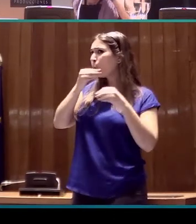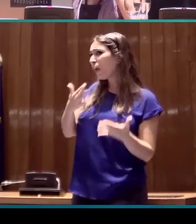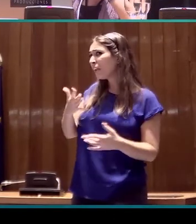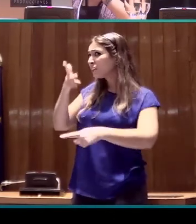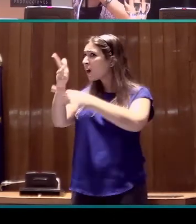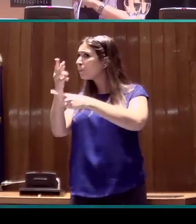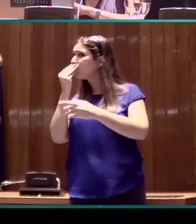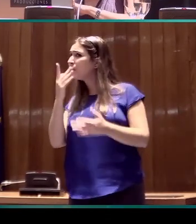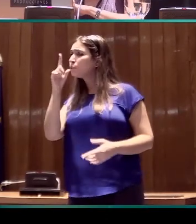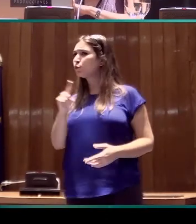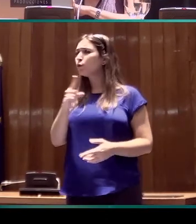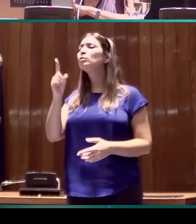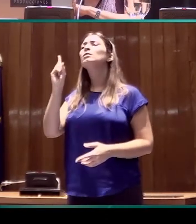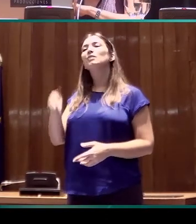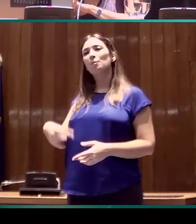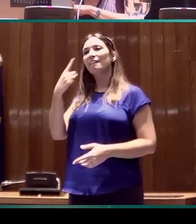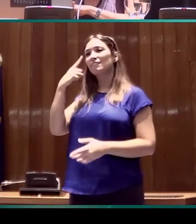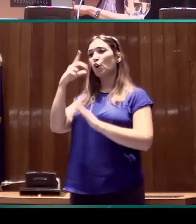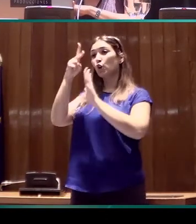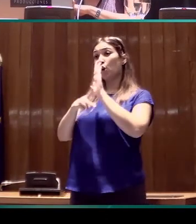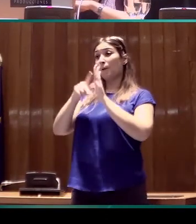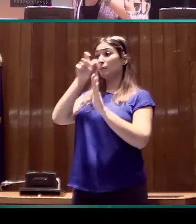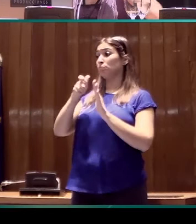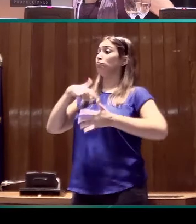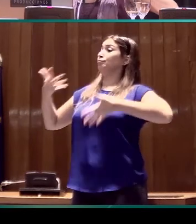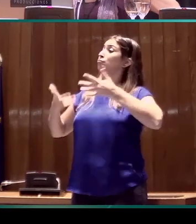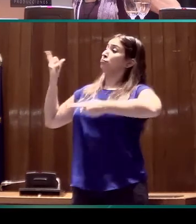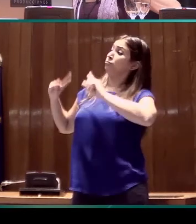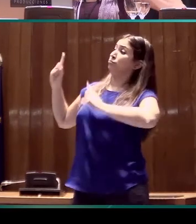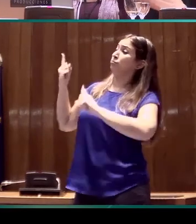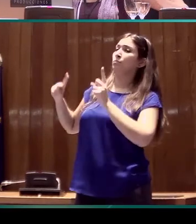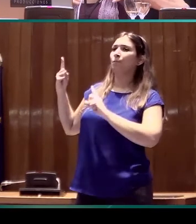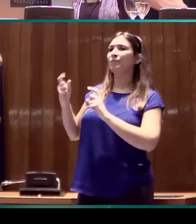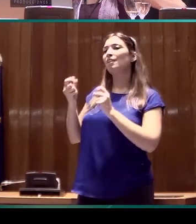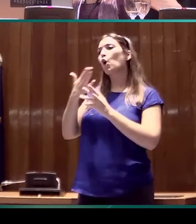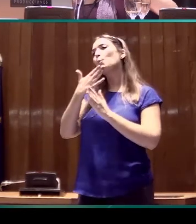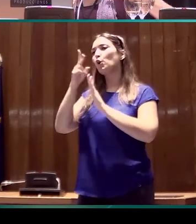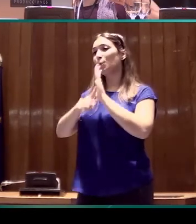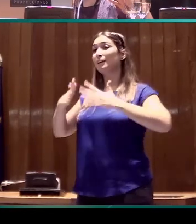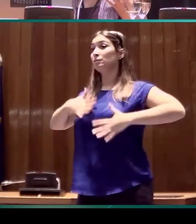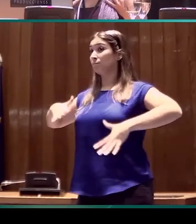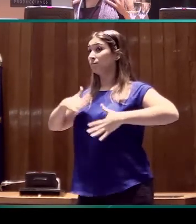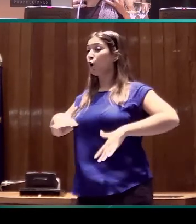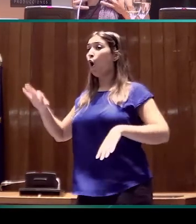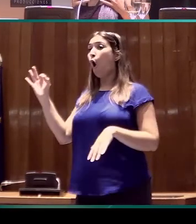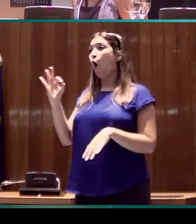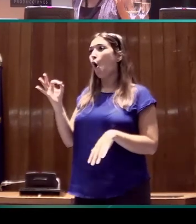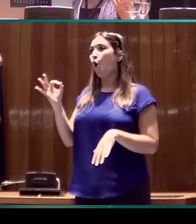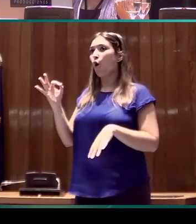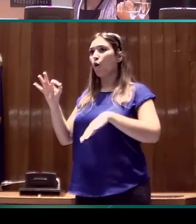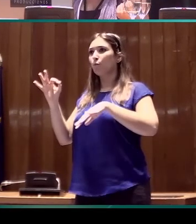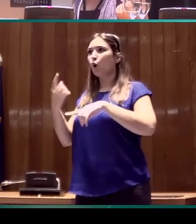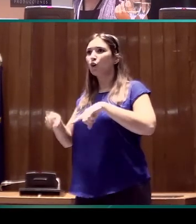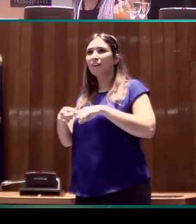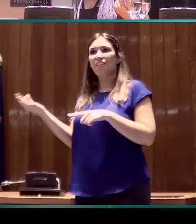También, qué normas les teníamos que dar a los signantes en términos de vestimenta o complementos que tenían que